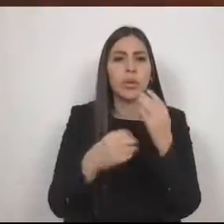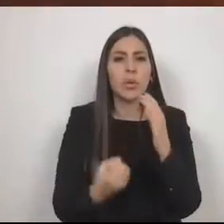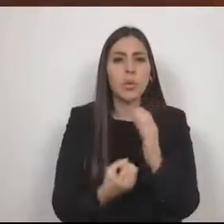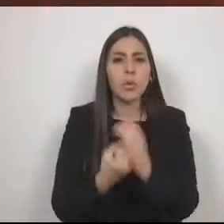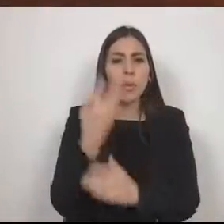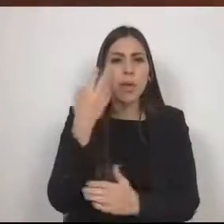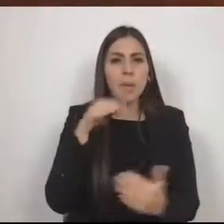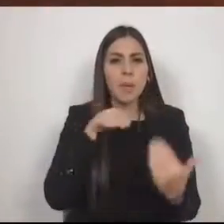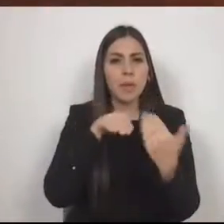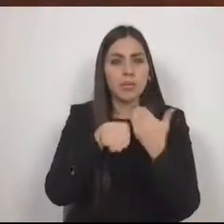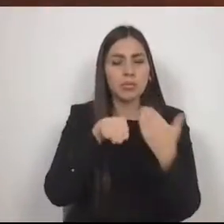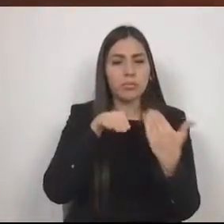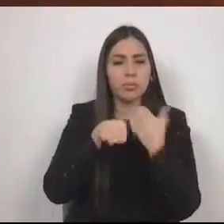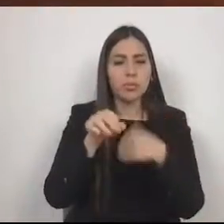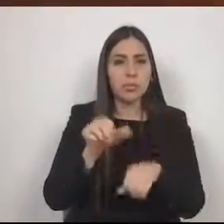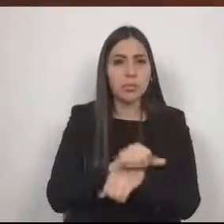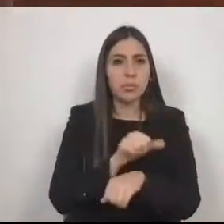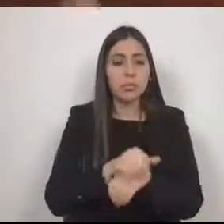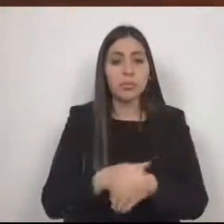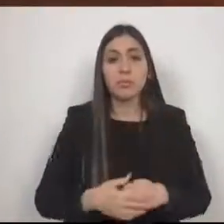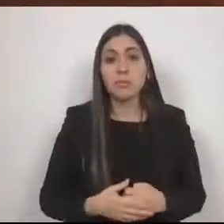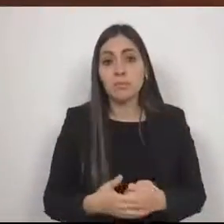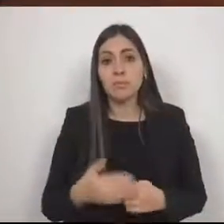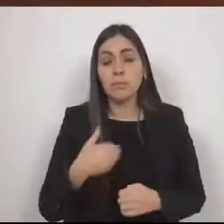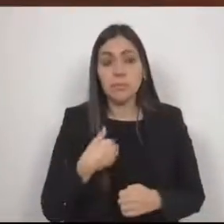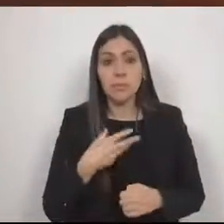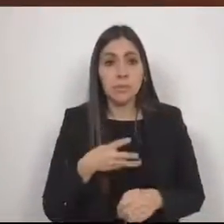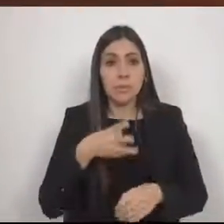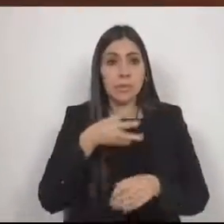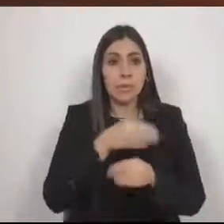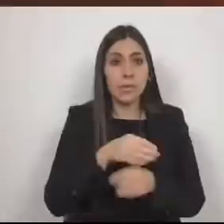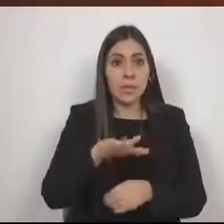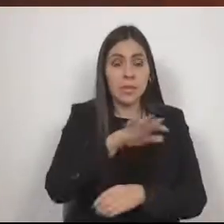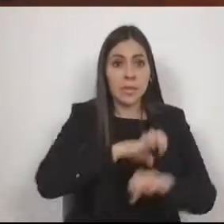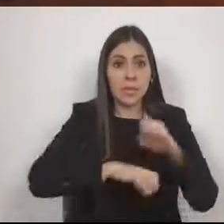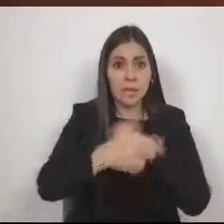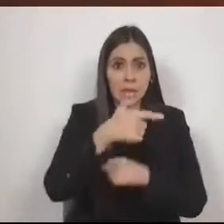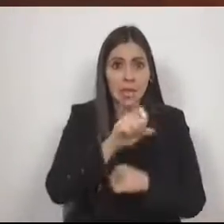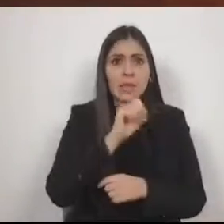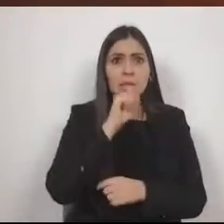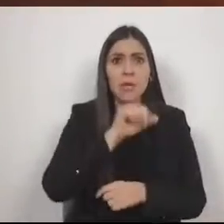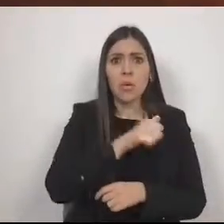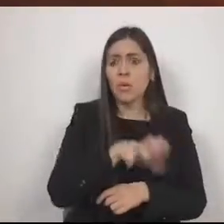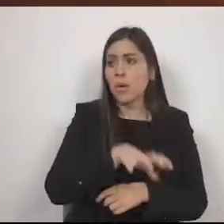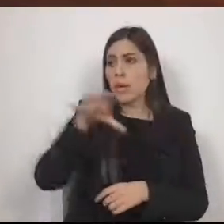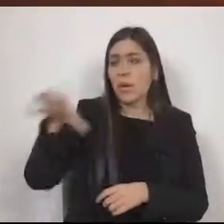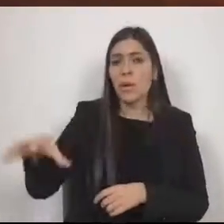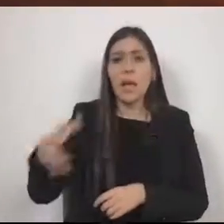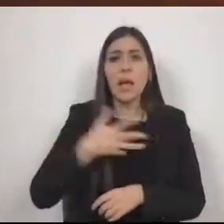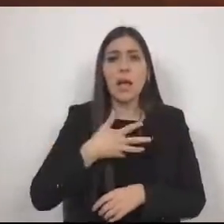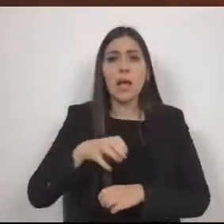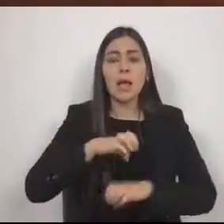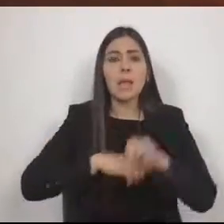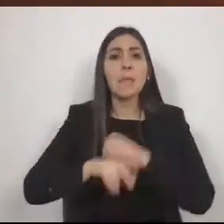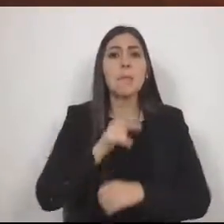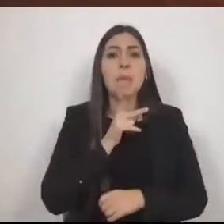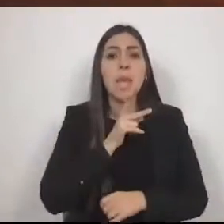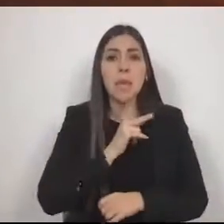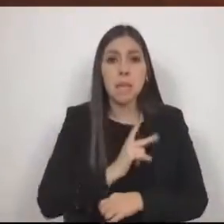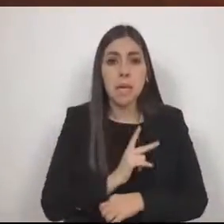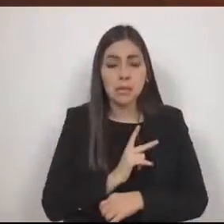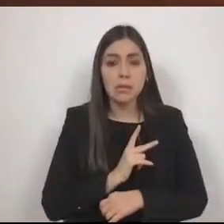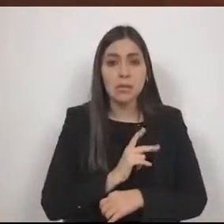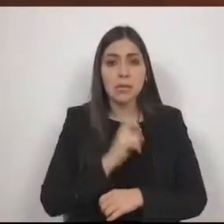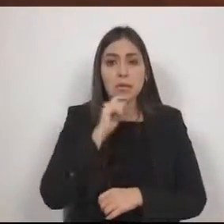yo le añado no solamente las de aceras, tenemos Pemex también ahí, tenemos un polígono de